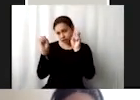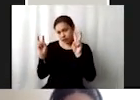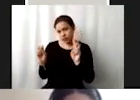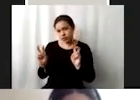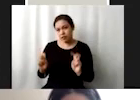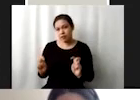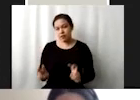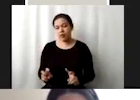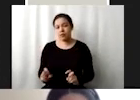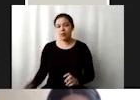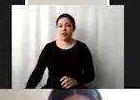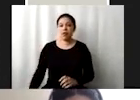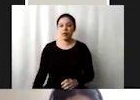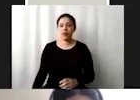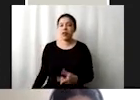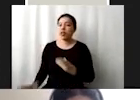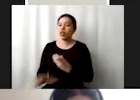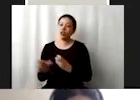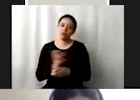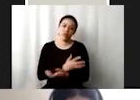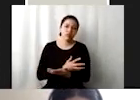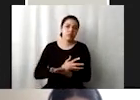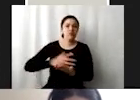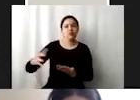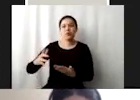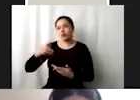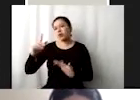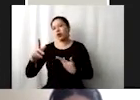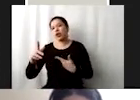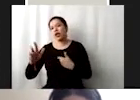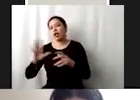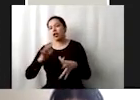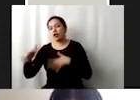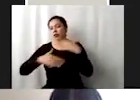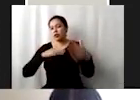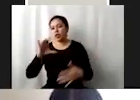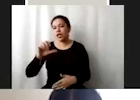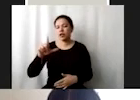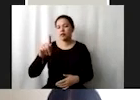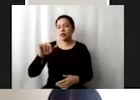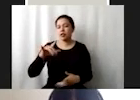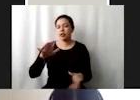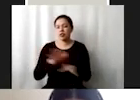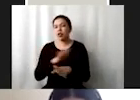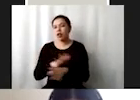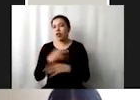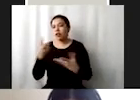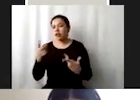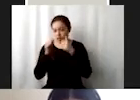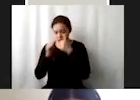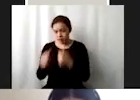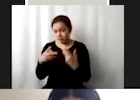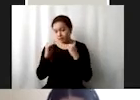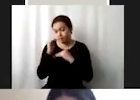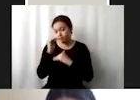eventos extremos por el cambio climático entonces bueno esta meta en particular habla